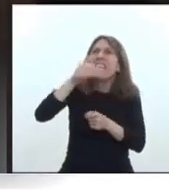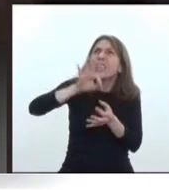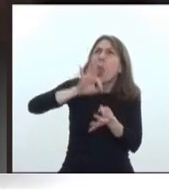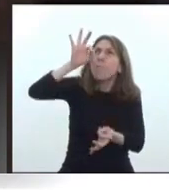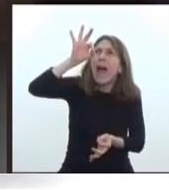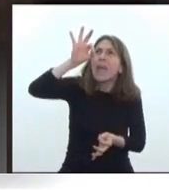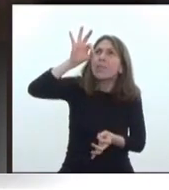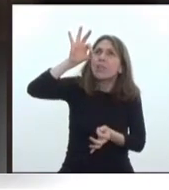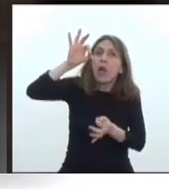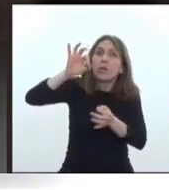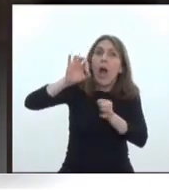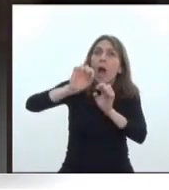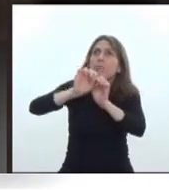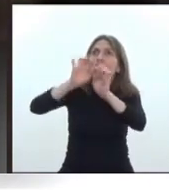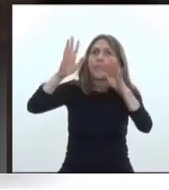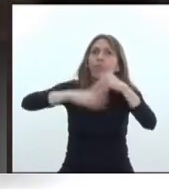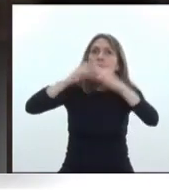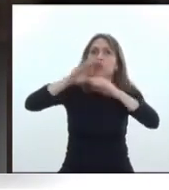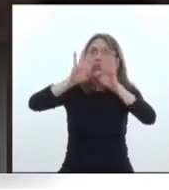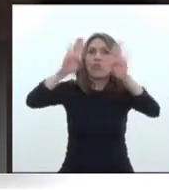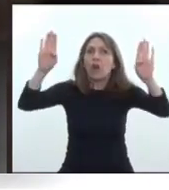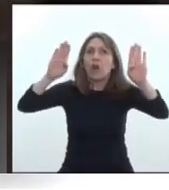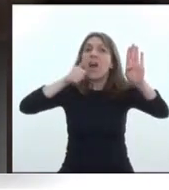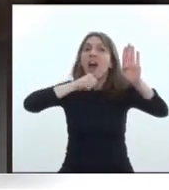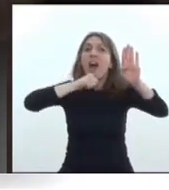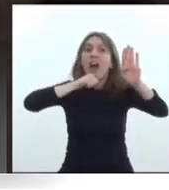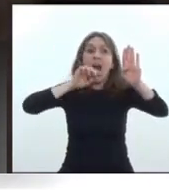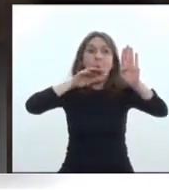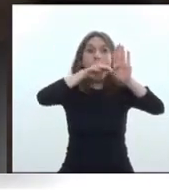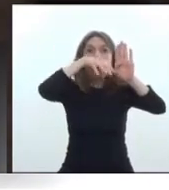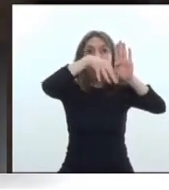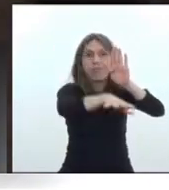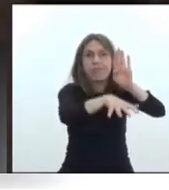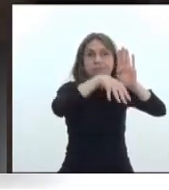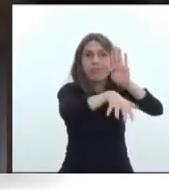para aprovechar la poca agua con la que cuenta San Juan.